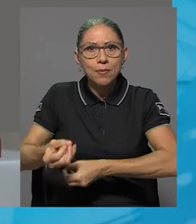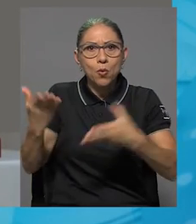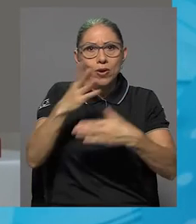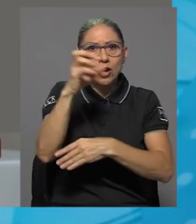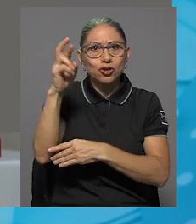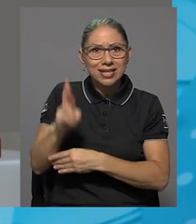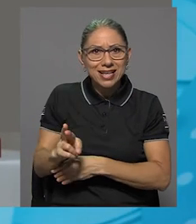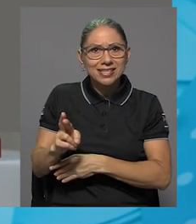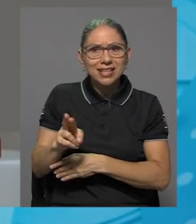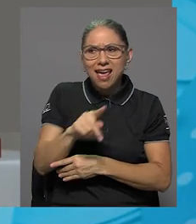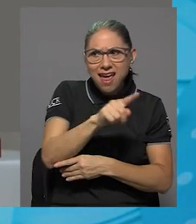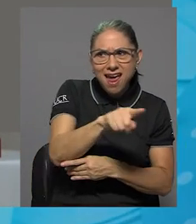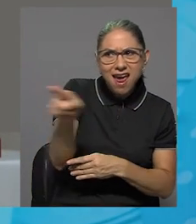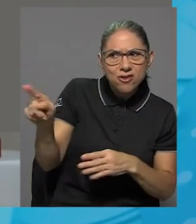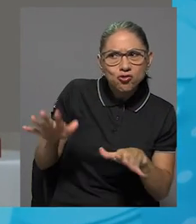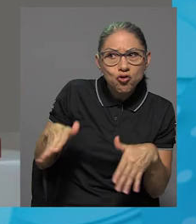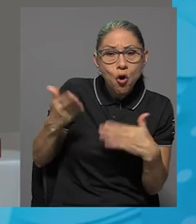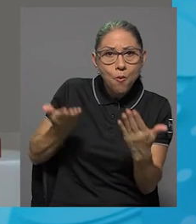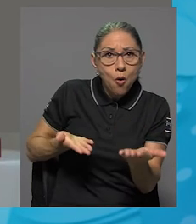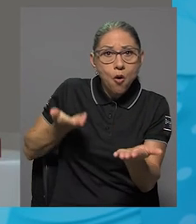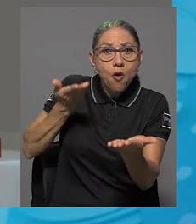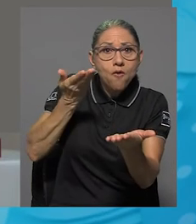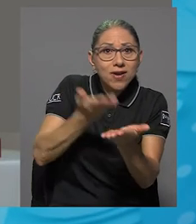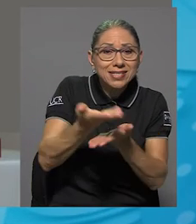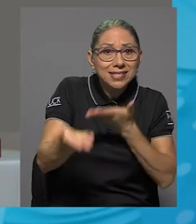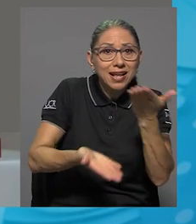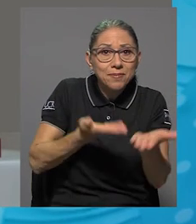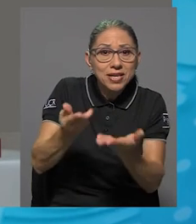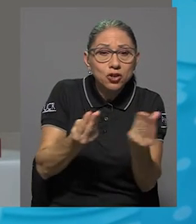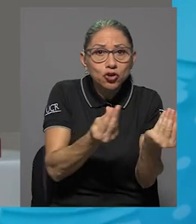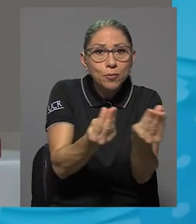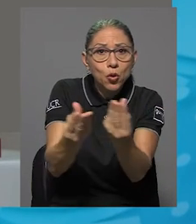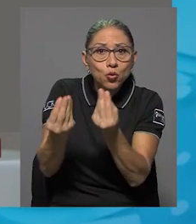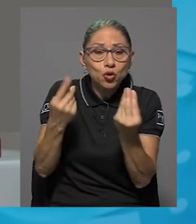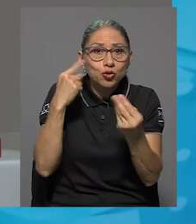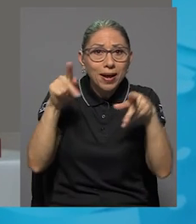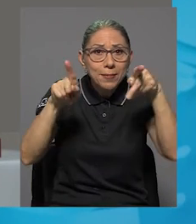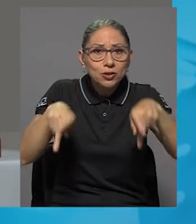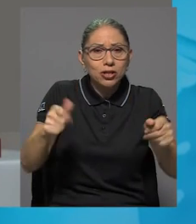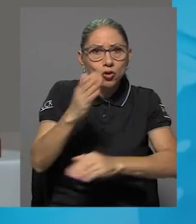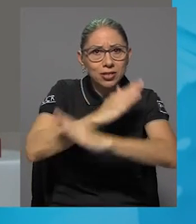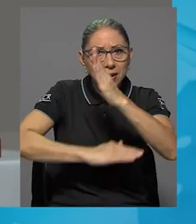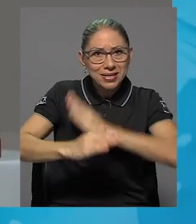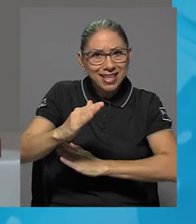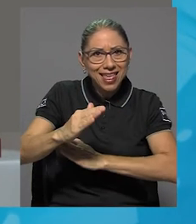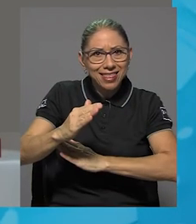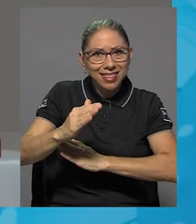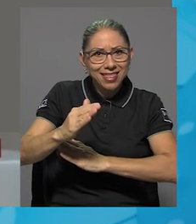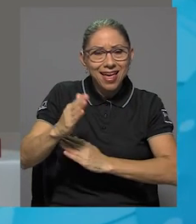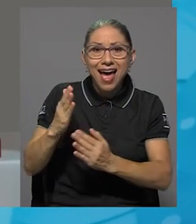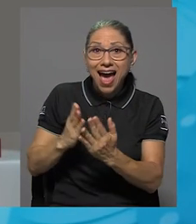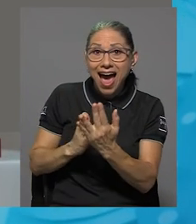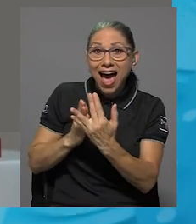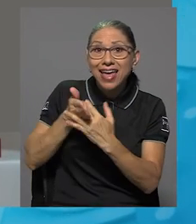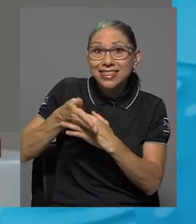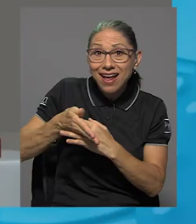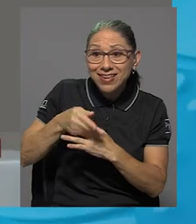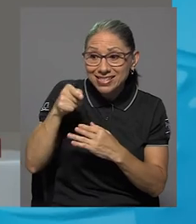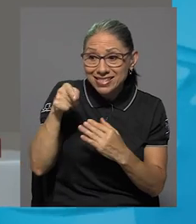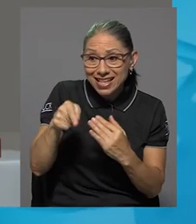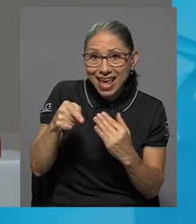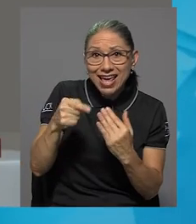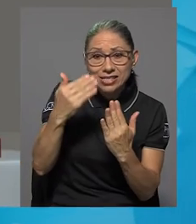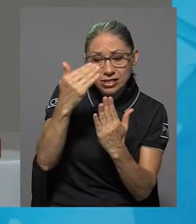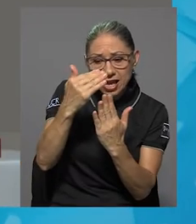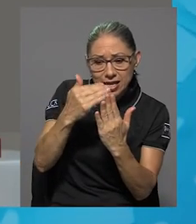servicios o productos hacia la población con discapacidad es a través de este instrumento de medición